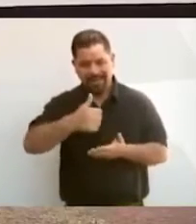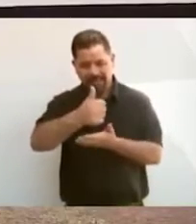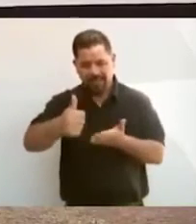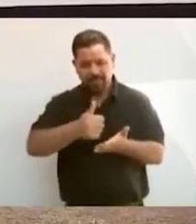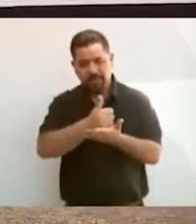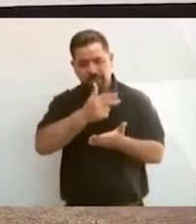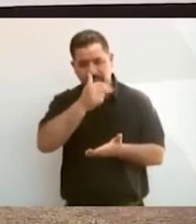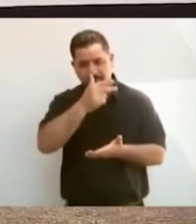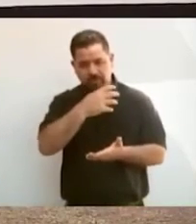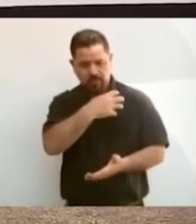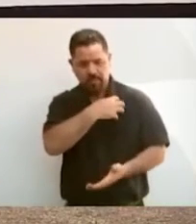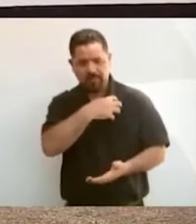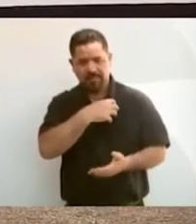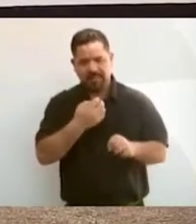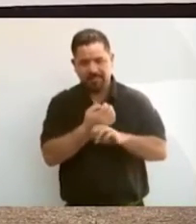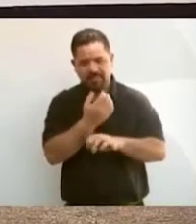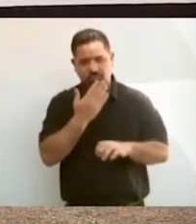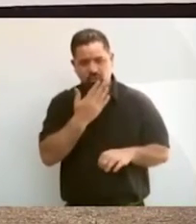y el